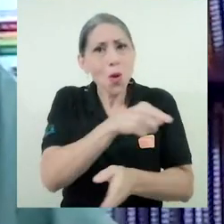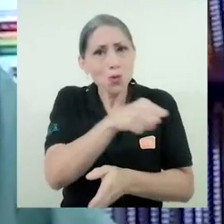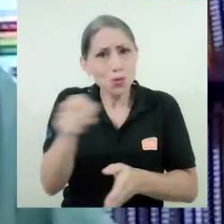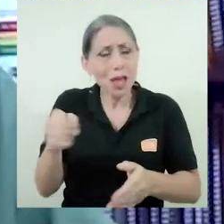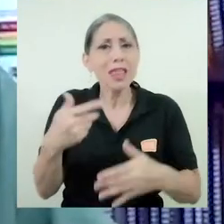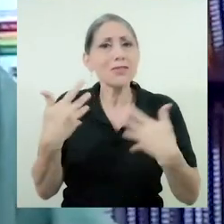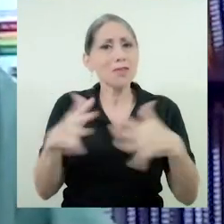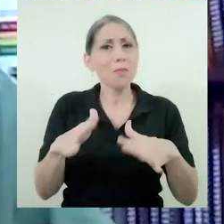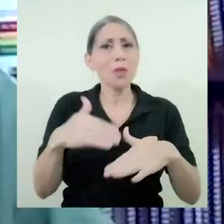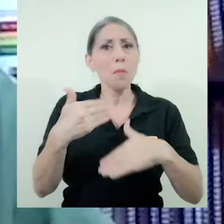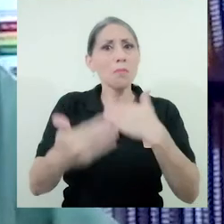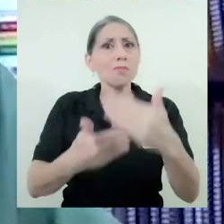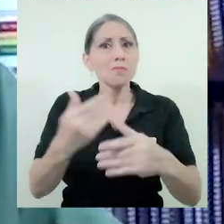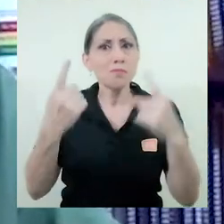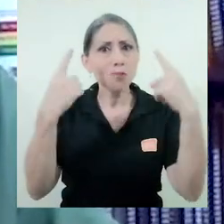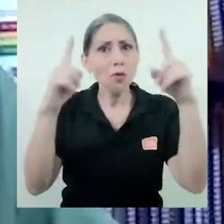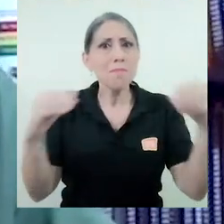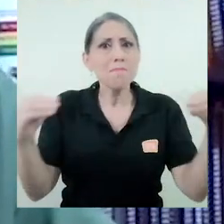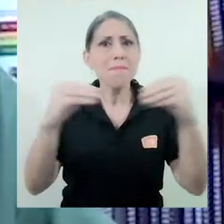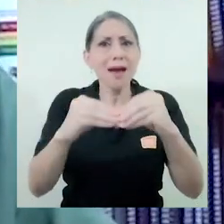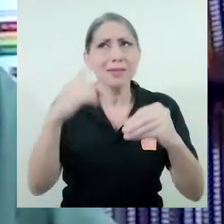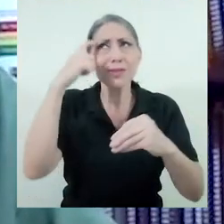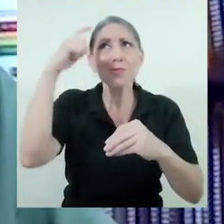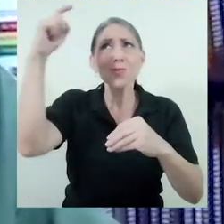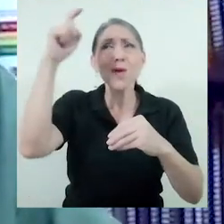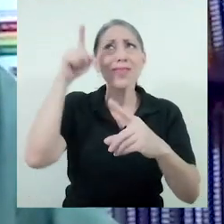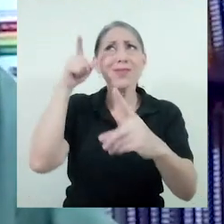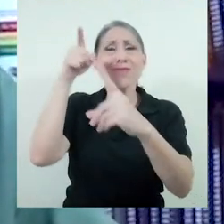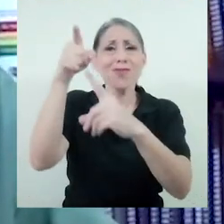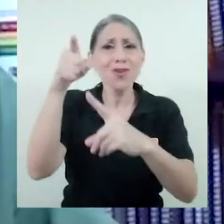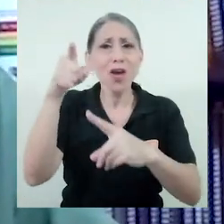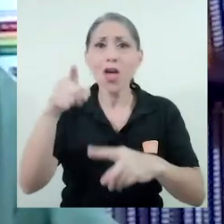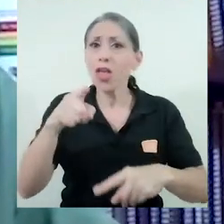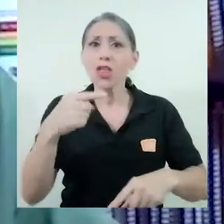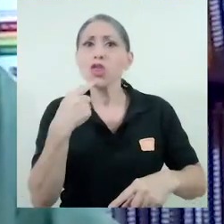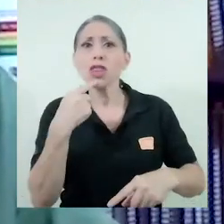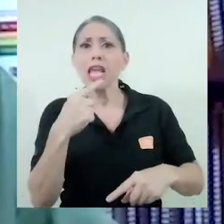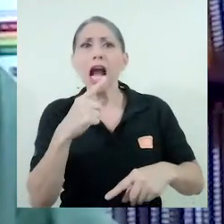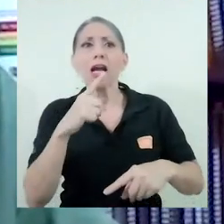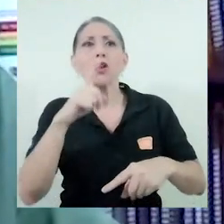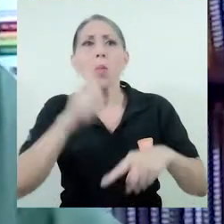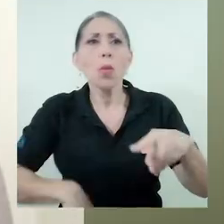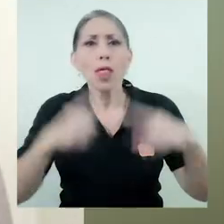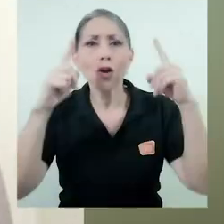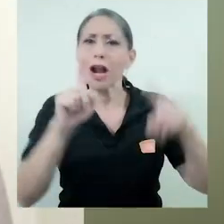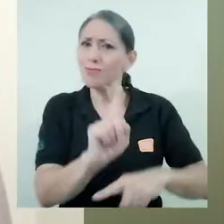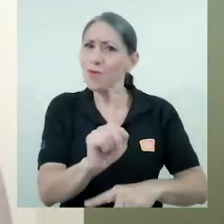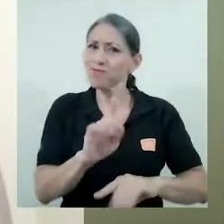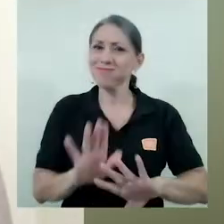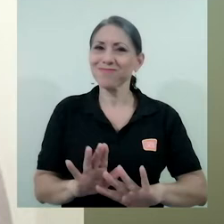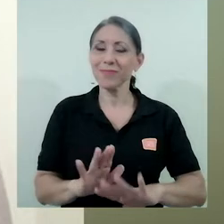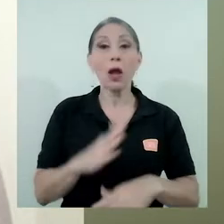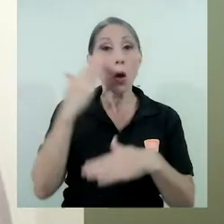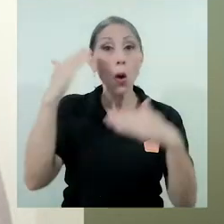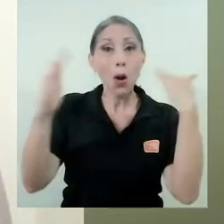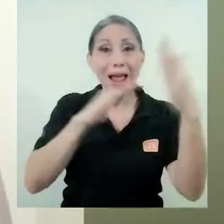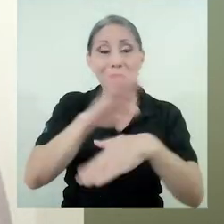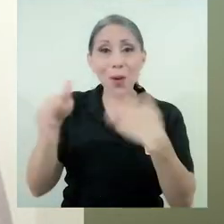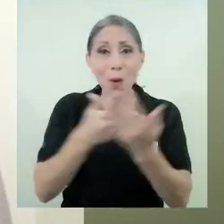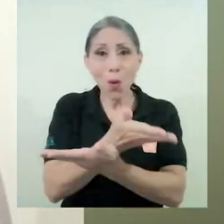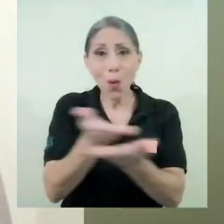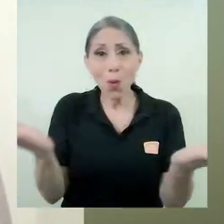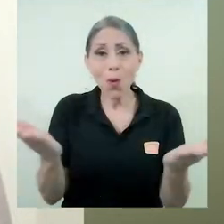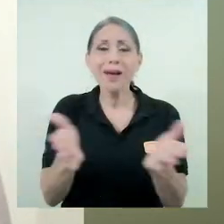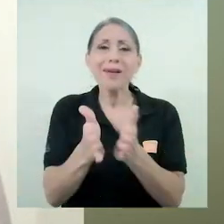incentivarlas a que vayan por más, que siempre luchen por sus sueños y que nadie les diga que no pueden lograrlos. Hola a todos y todas. Quiero